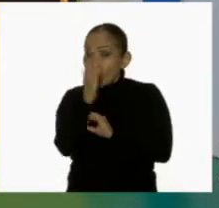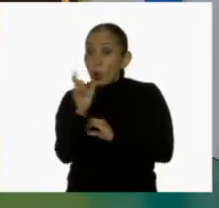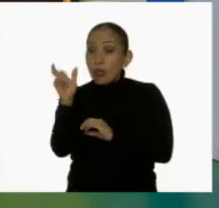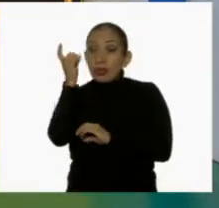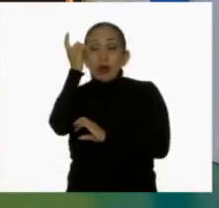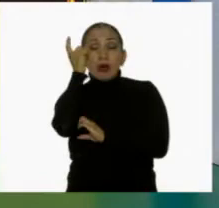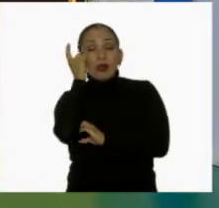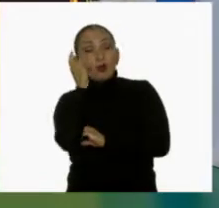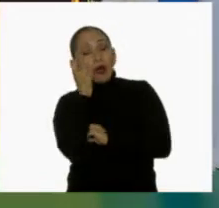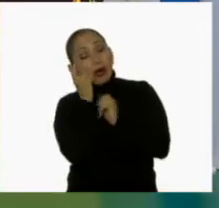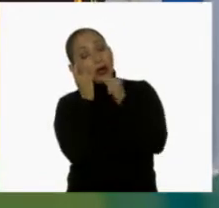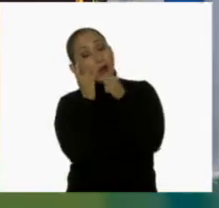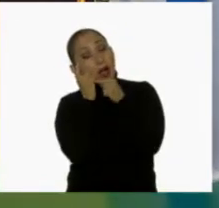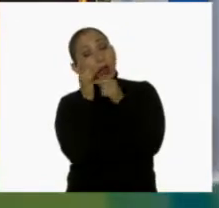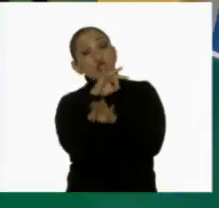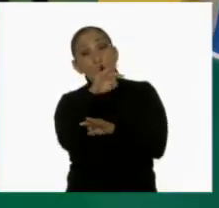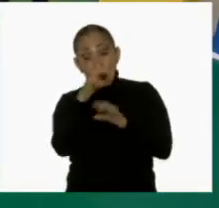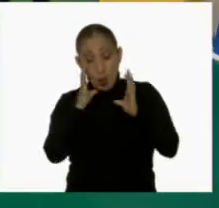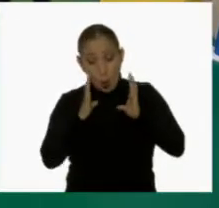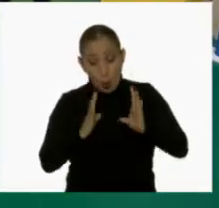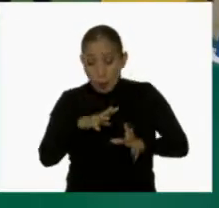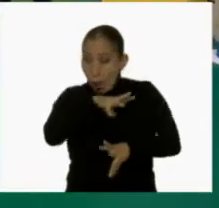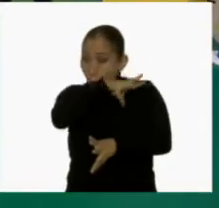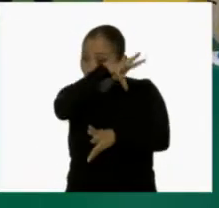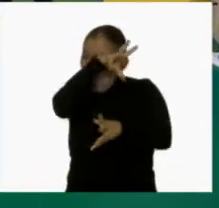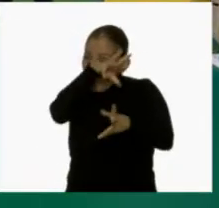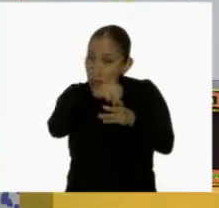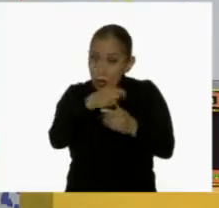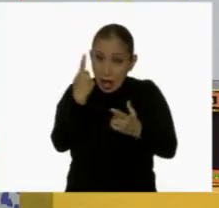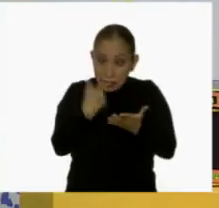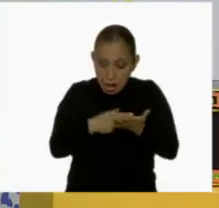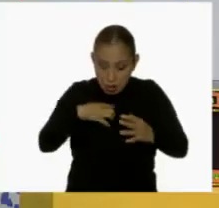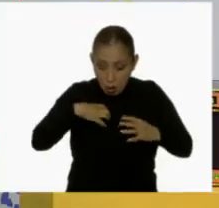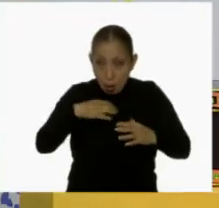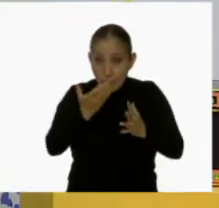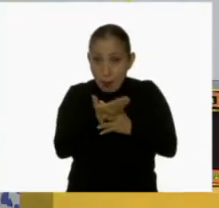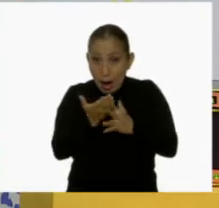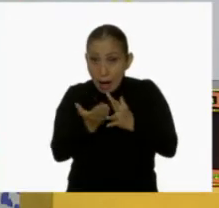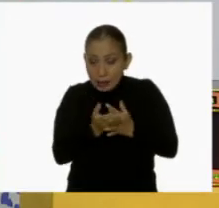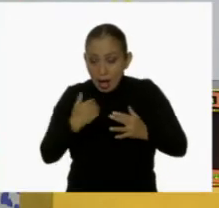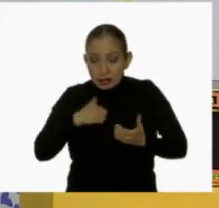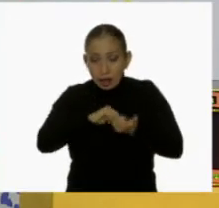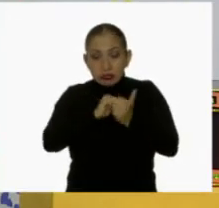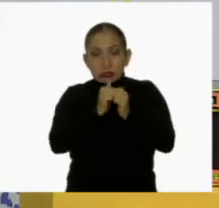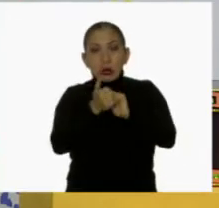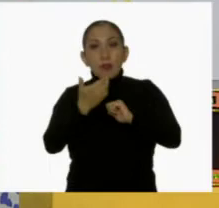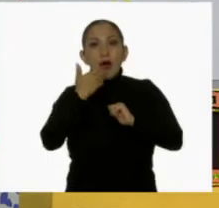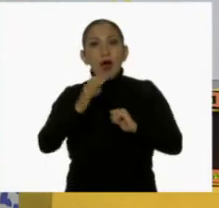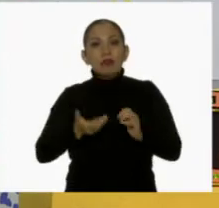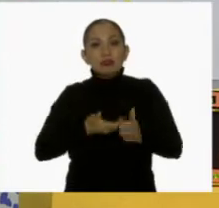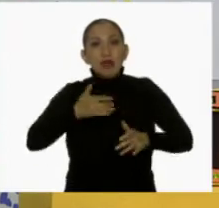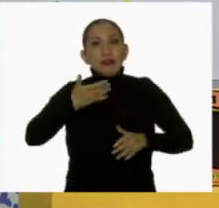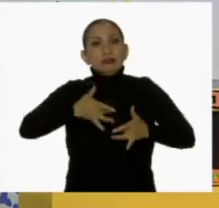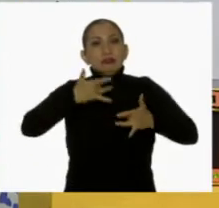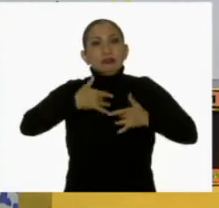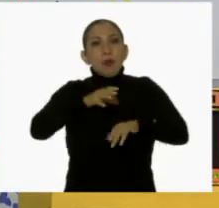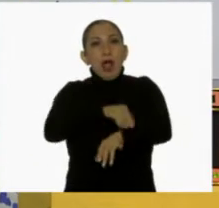dormir, todos nuestros sistemas, todos los que integran nuestro cuerpo, se recuperan de las actividades realizadas durante el día.